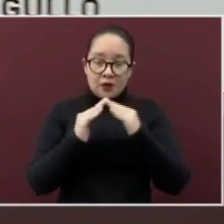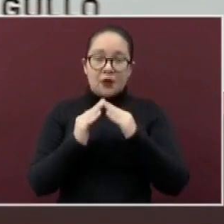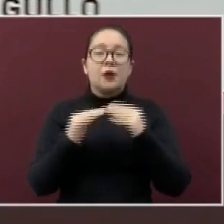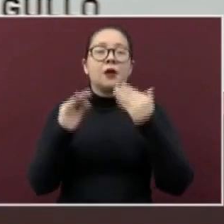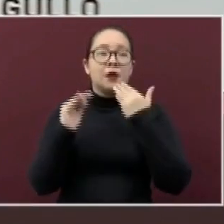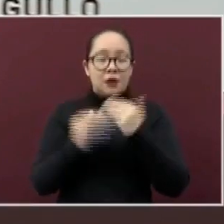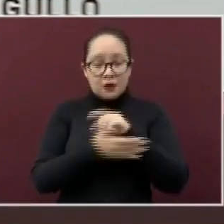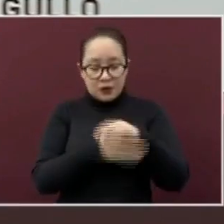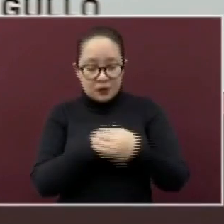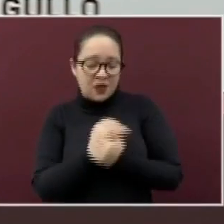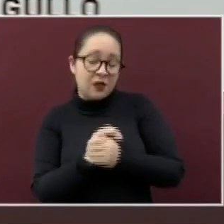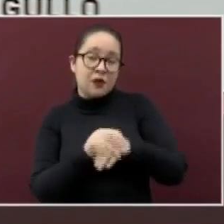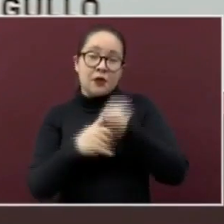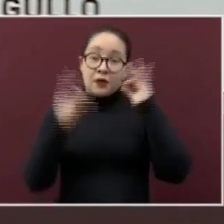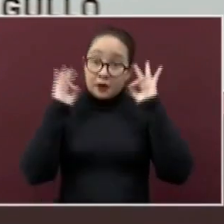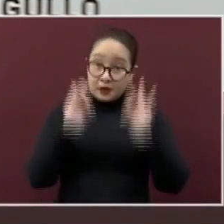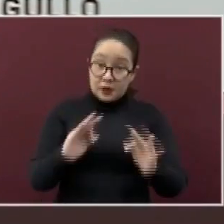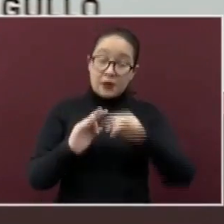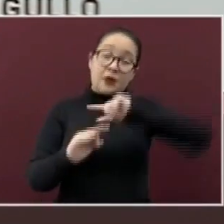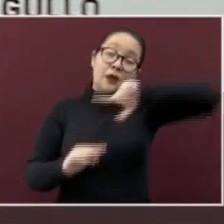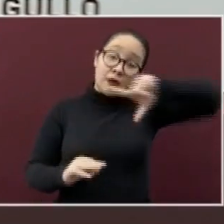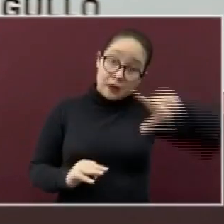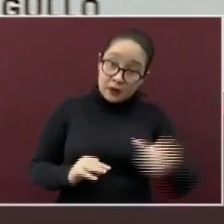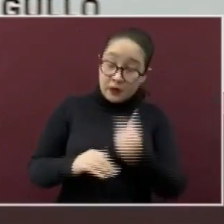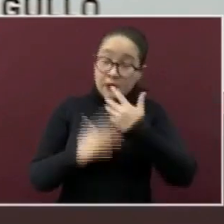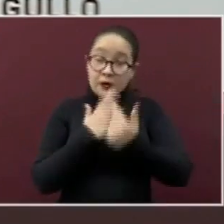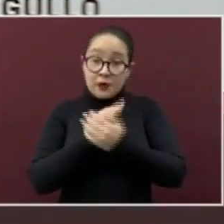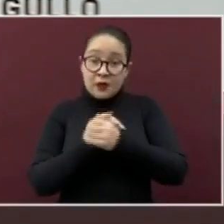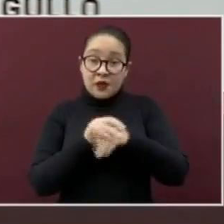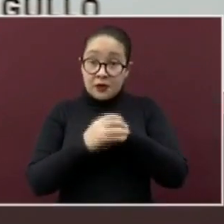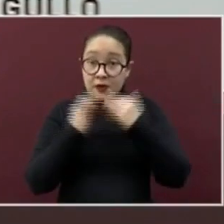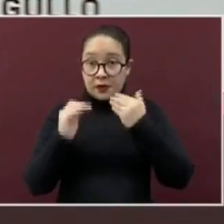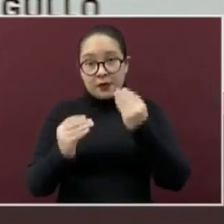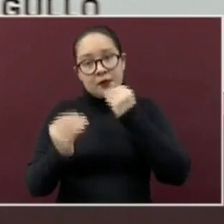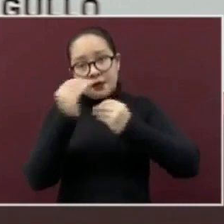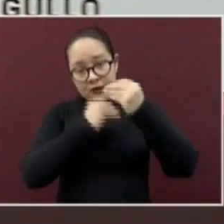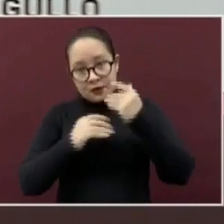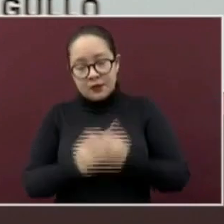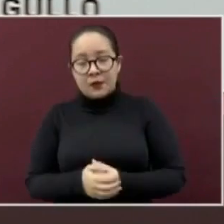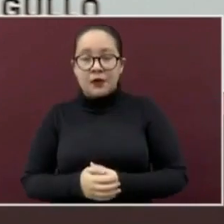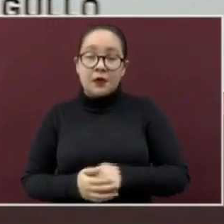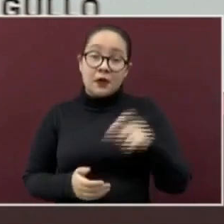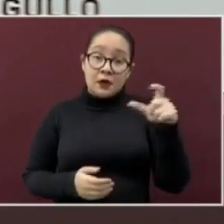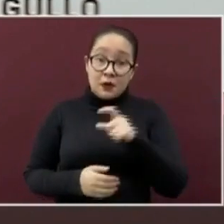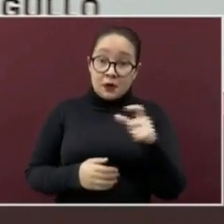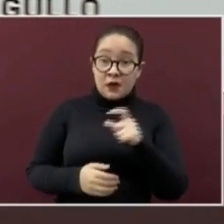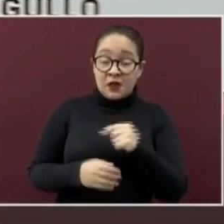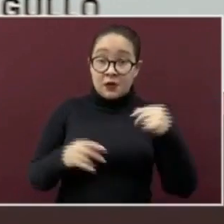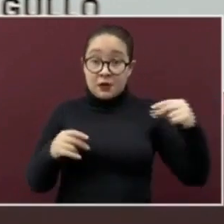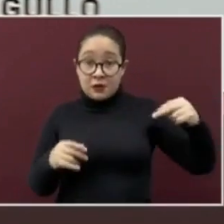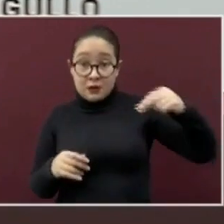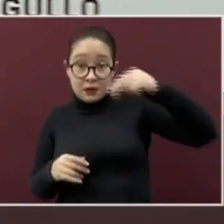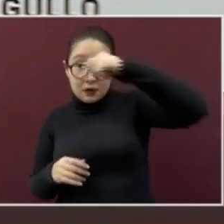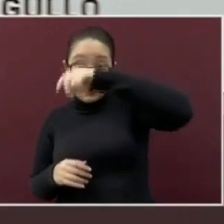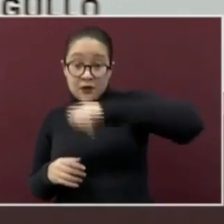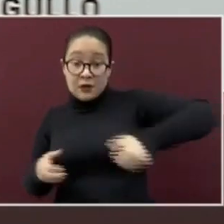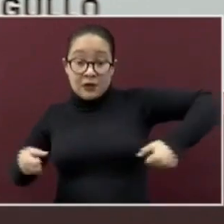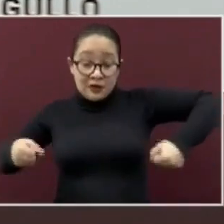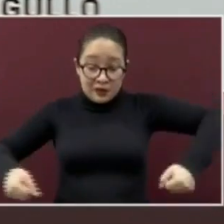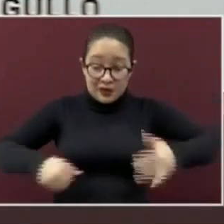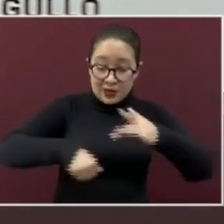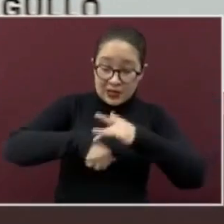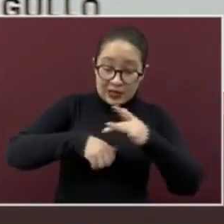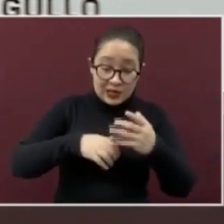lavadas. Después de tocar el pasamanos de la escalera durante el ascenso o descenso